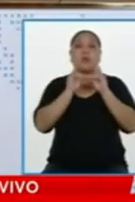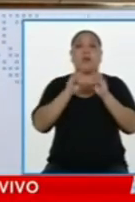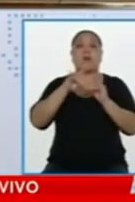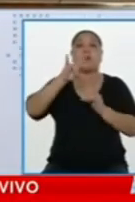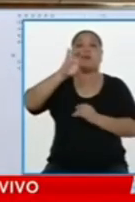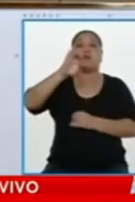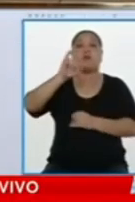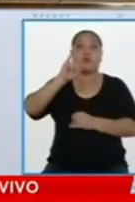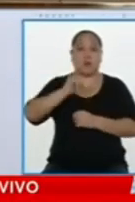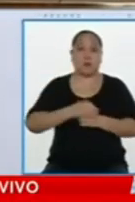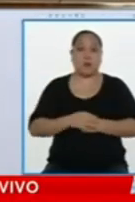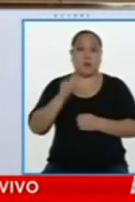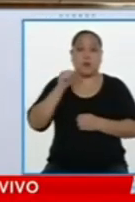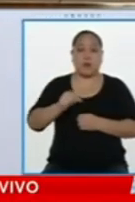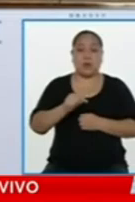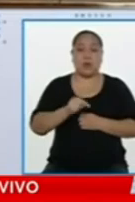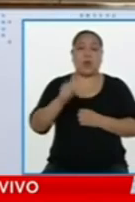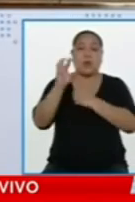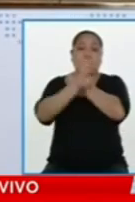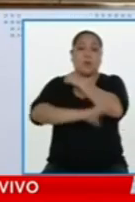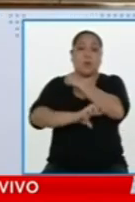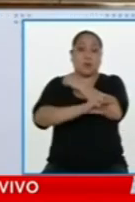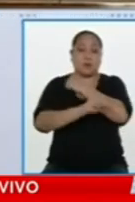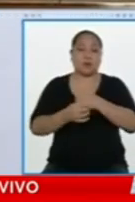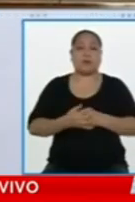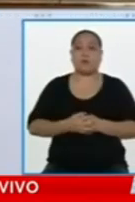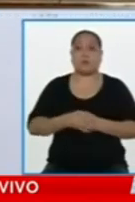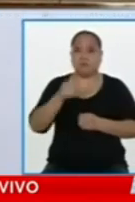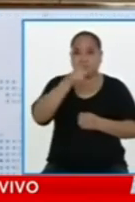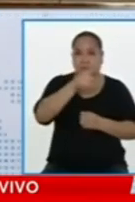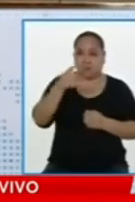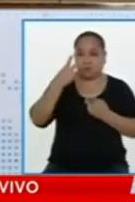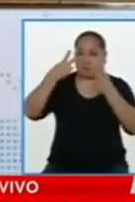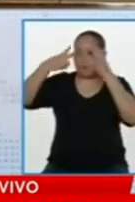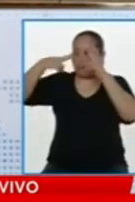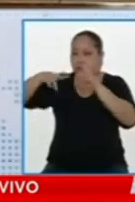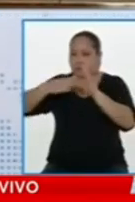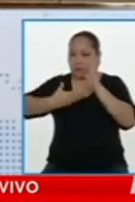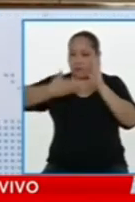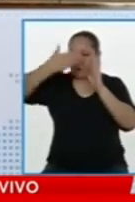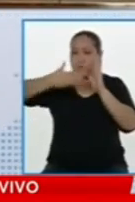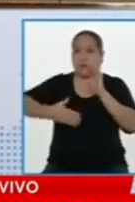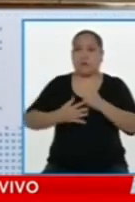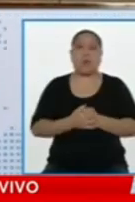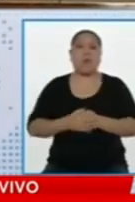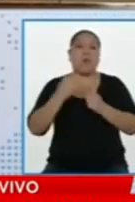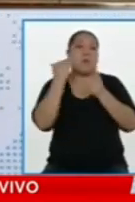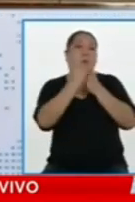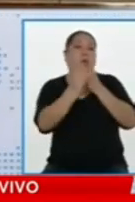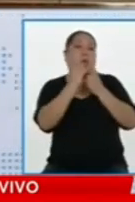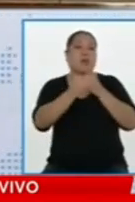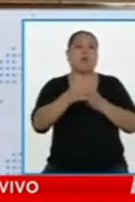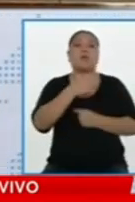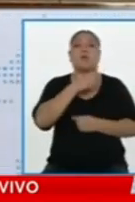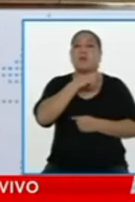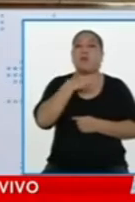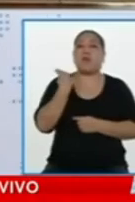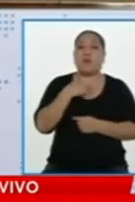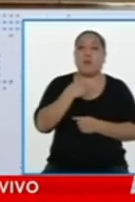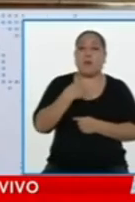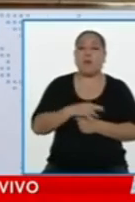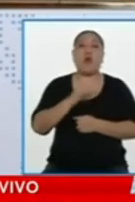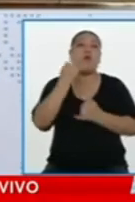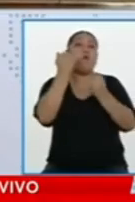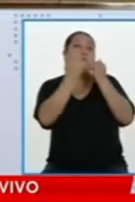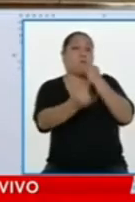Ahora, que sigue con la prohibición de que no podemos ir a las playas, de que el carro particular